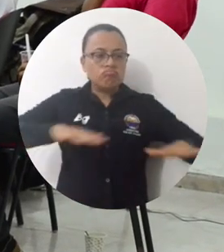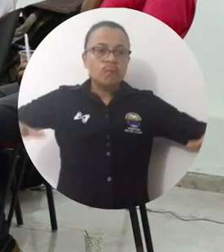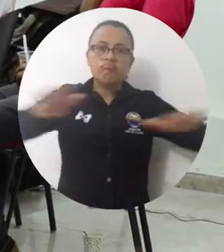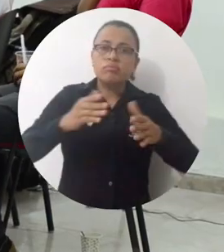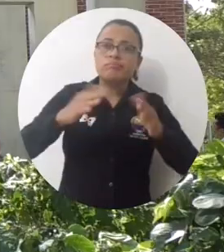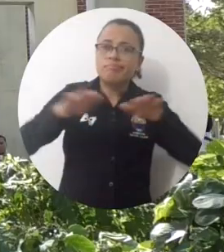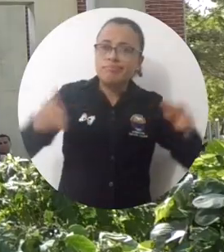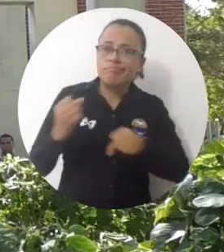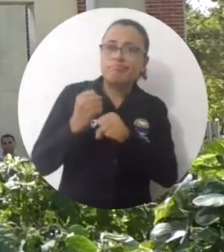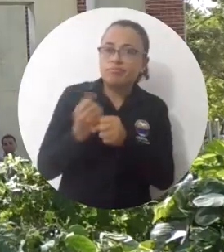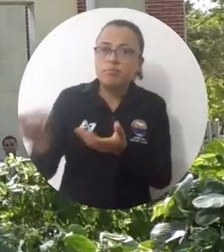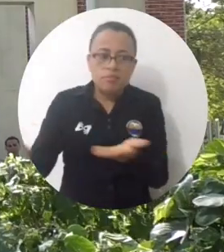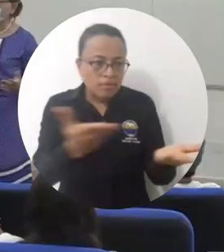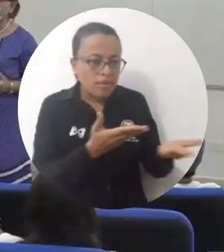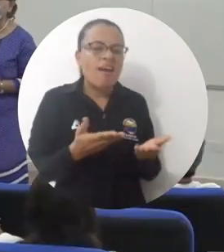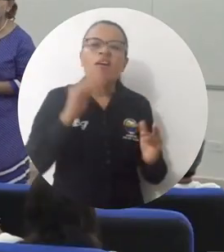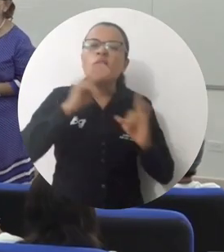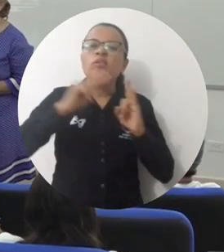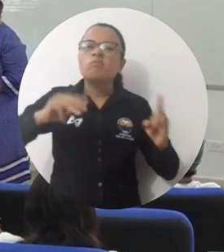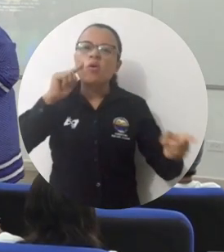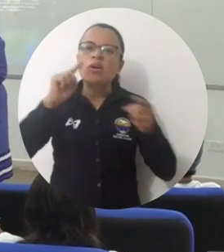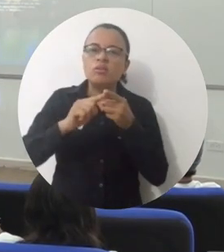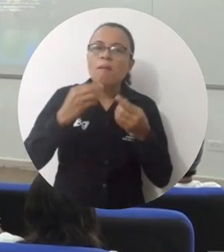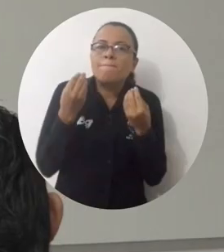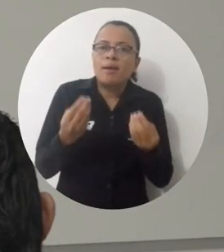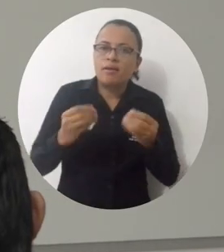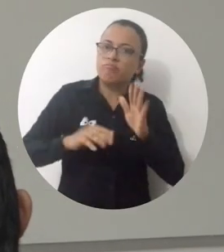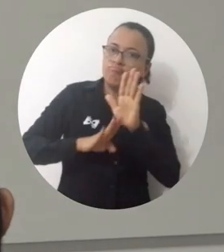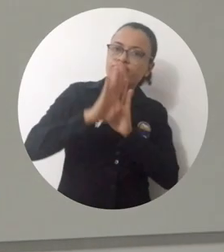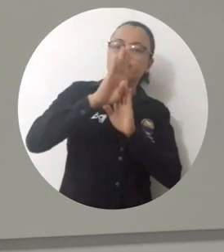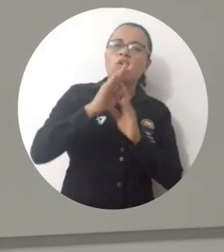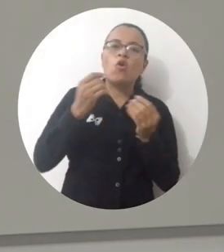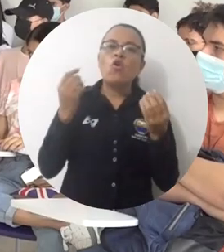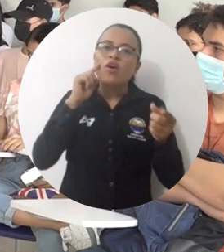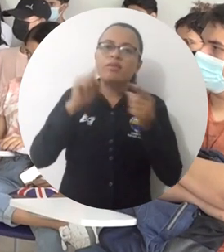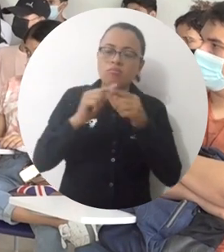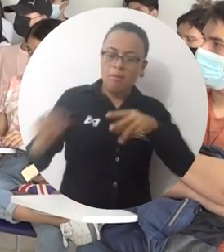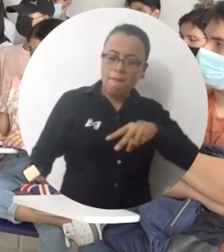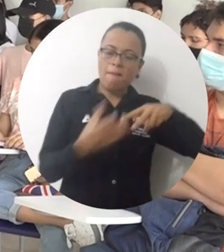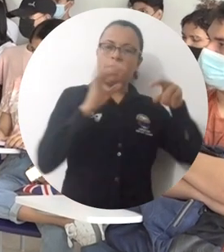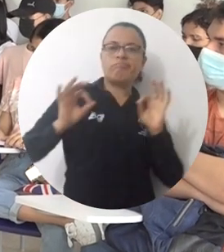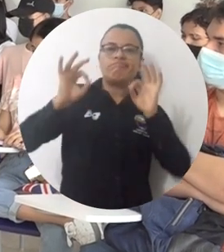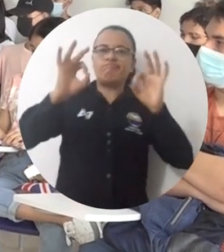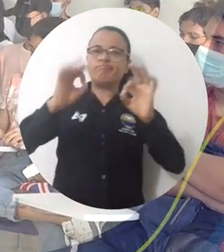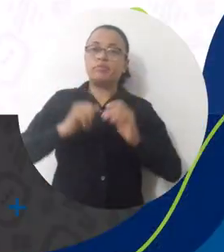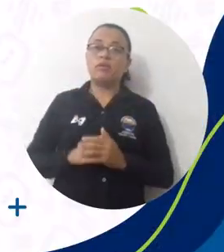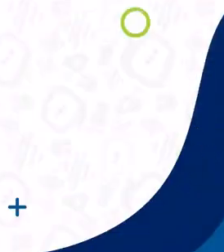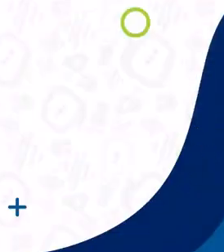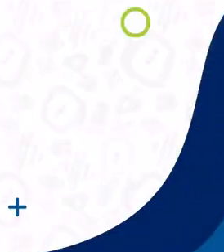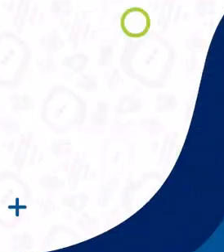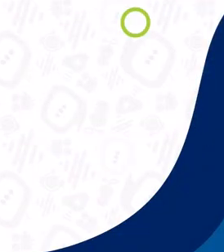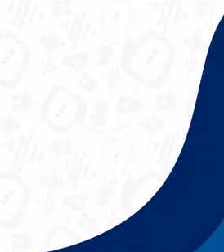de este tipo de espacios la Universidad del Magdalena continúa buscando rutas para avanzar que le permitan sembrar a través de la educación en alta calidad.